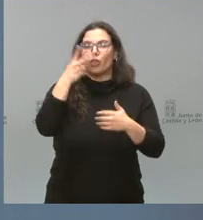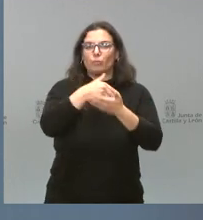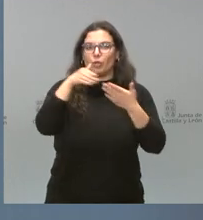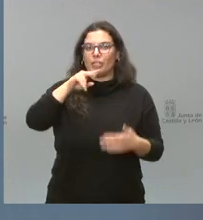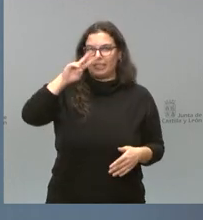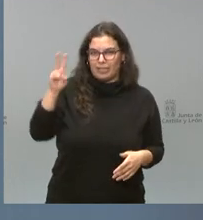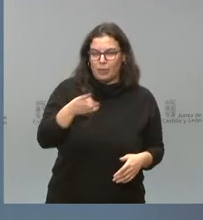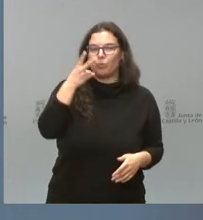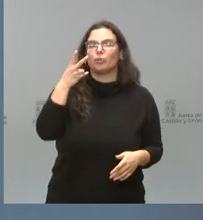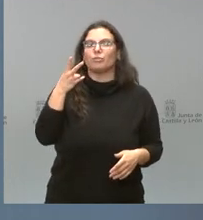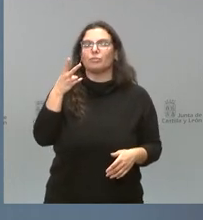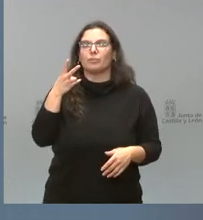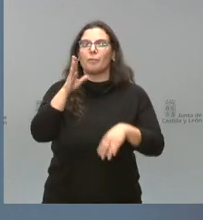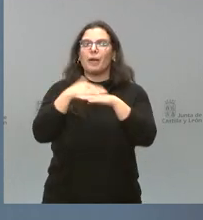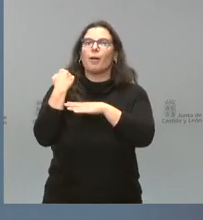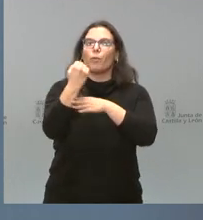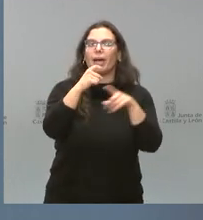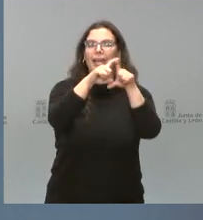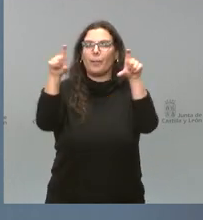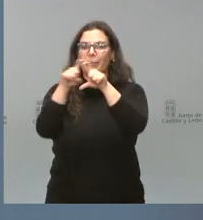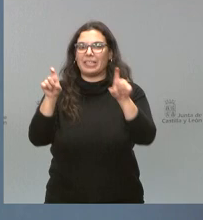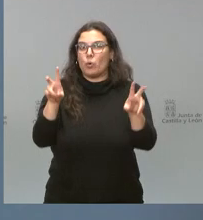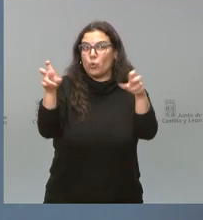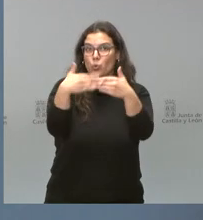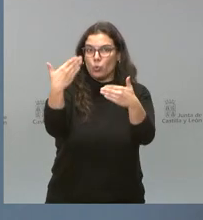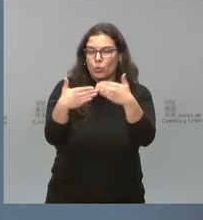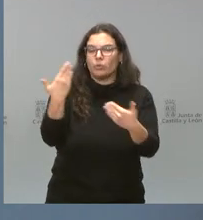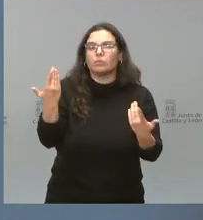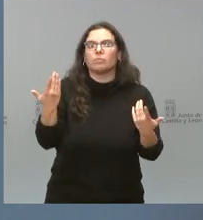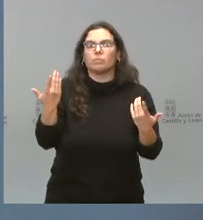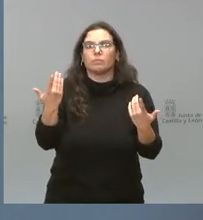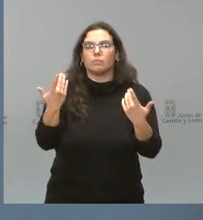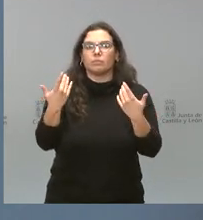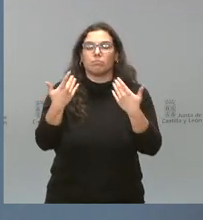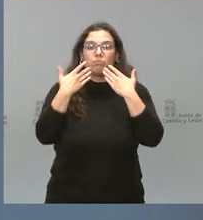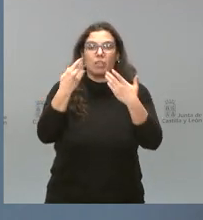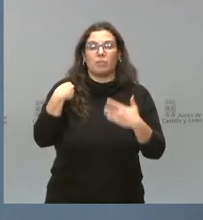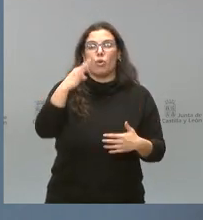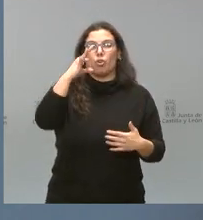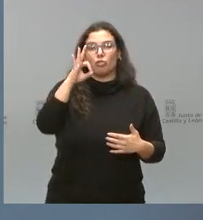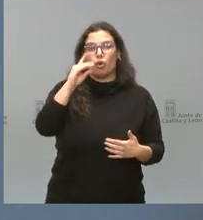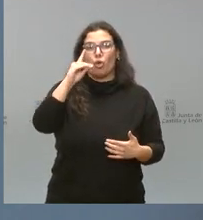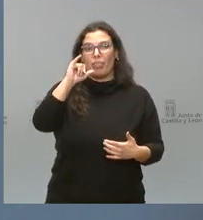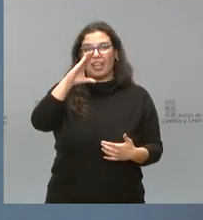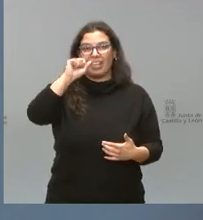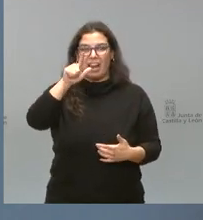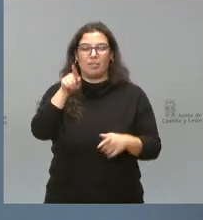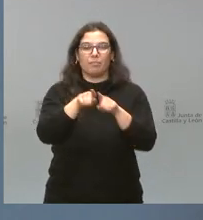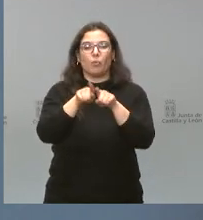de euros para apoyar a empresas innovadoras, en este caso, a través de Sodical, que es la sociedad de capital